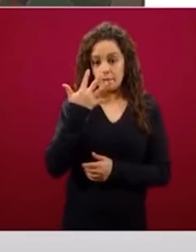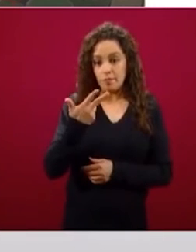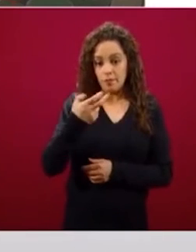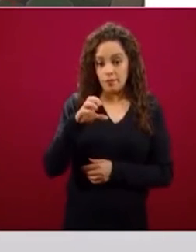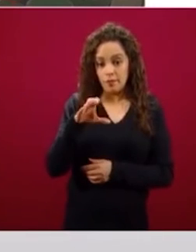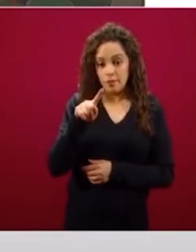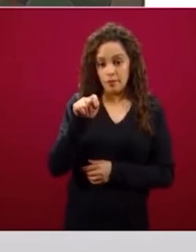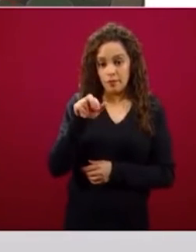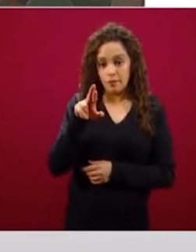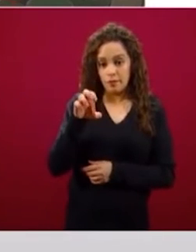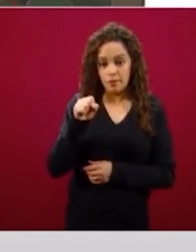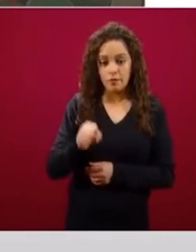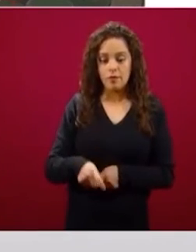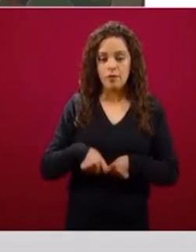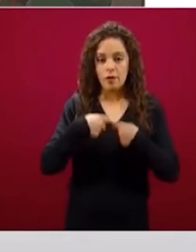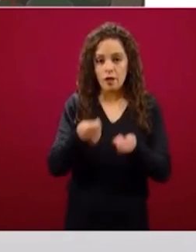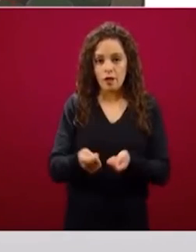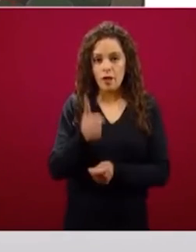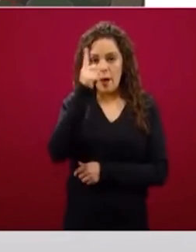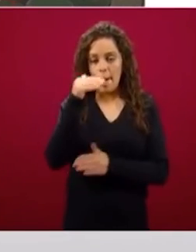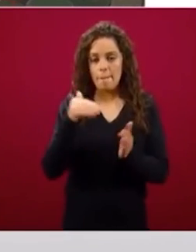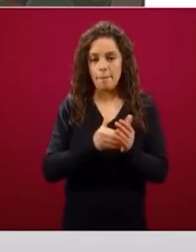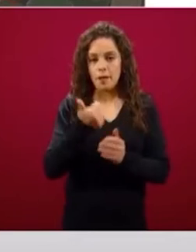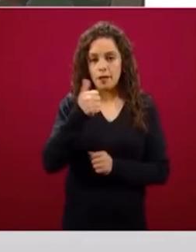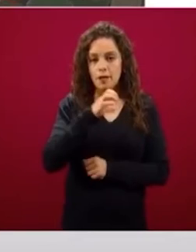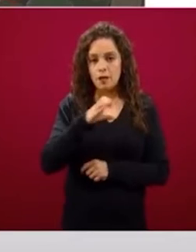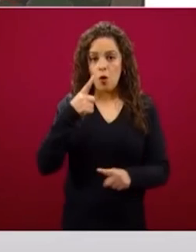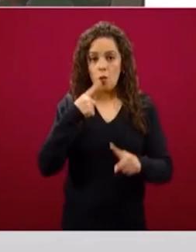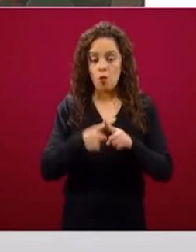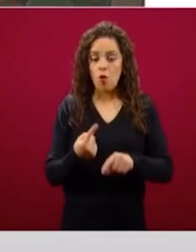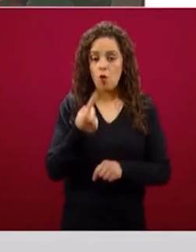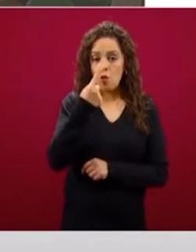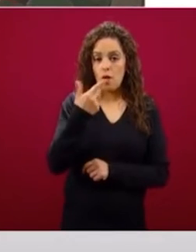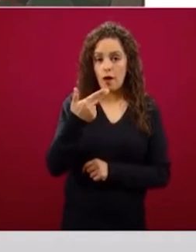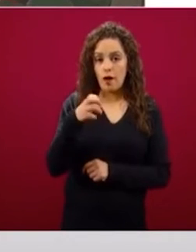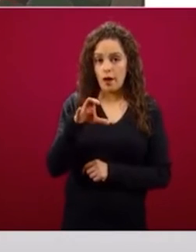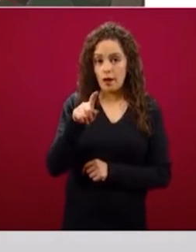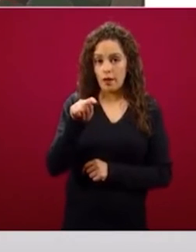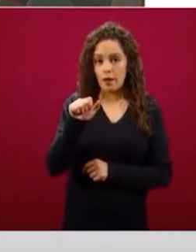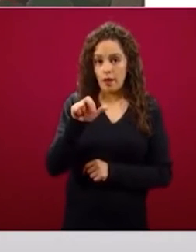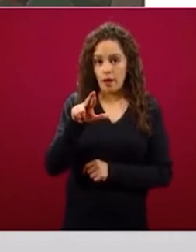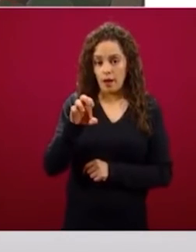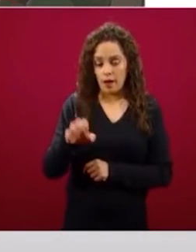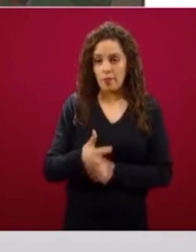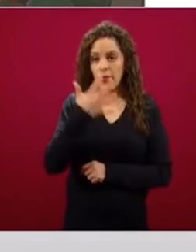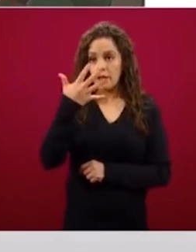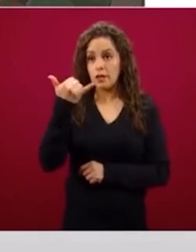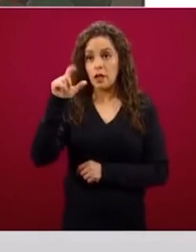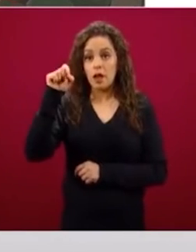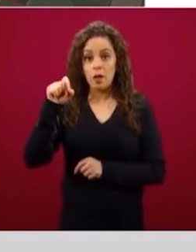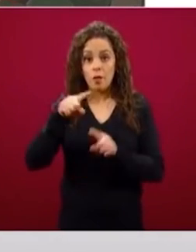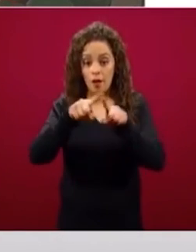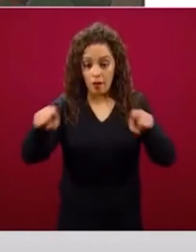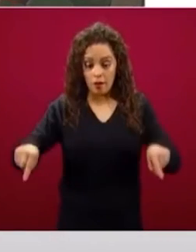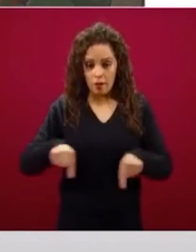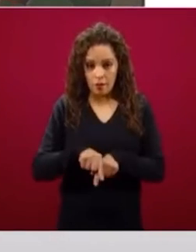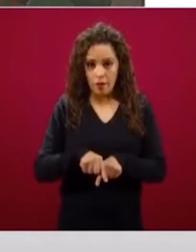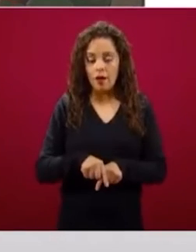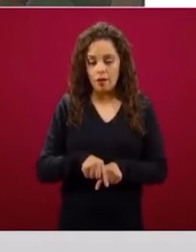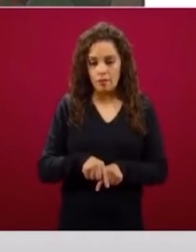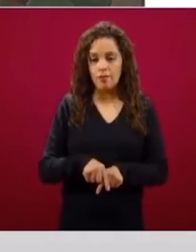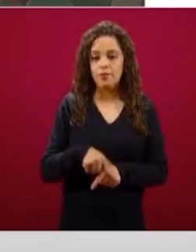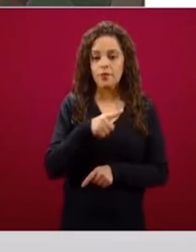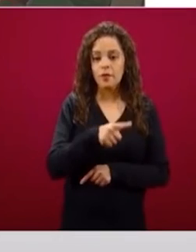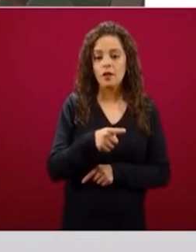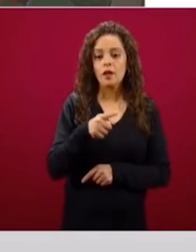con una cuota de mil 600 por hectárea, a los de entre cinco y 20 mil pesos por hectárea, a los productores